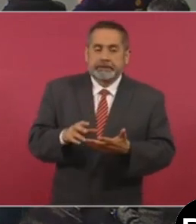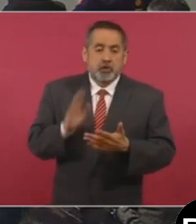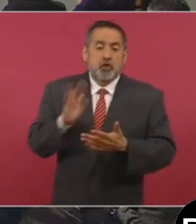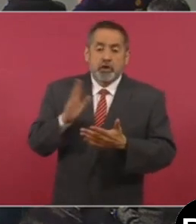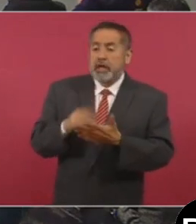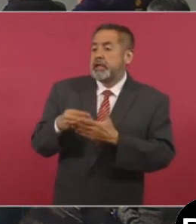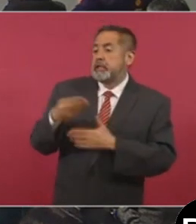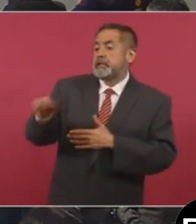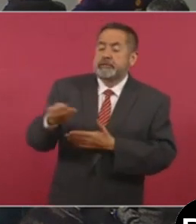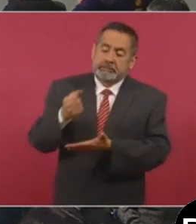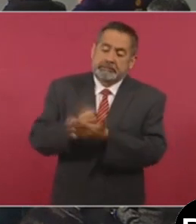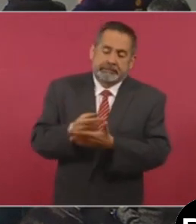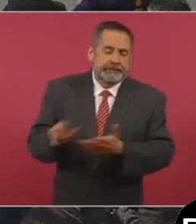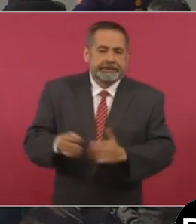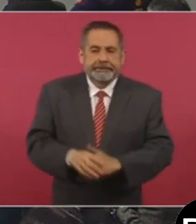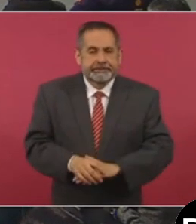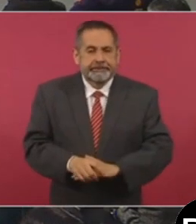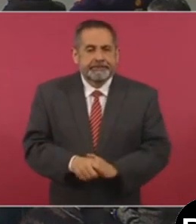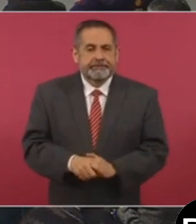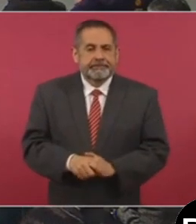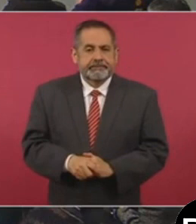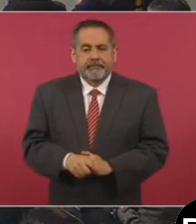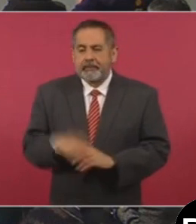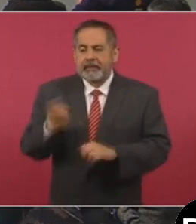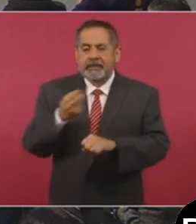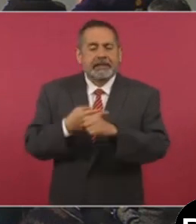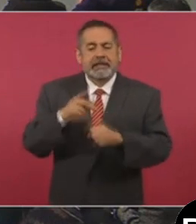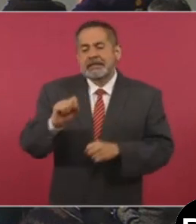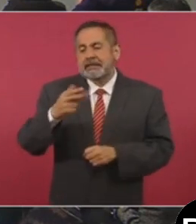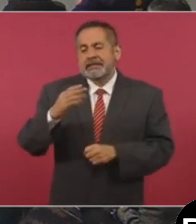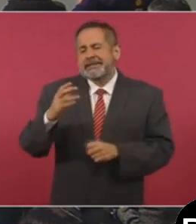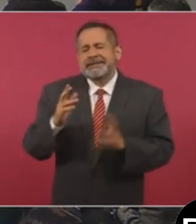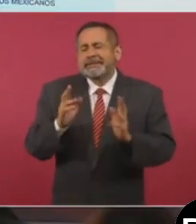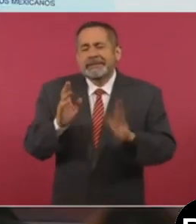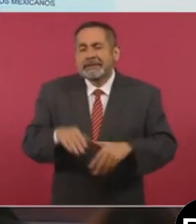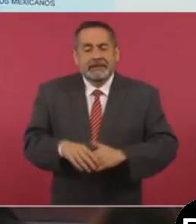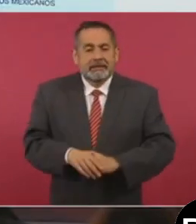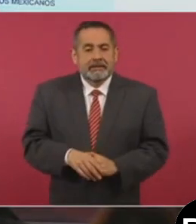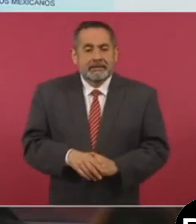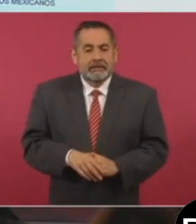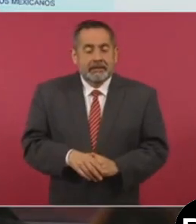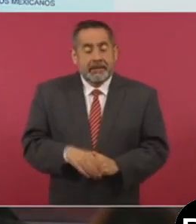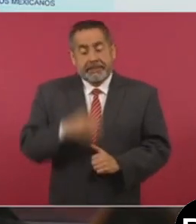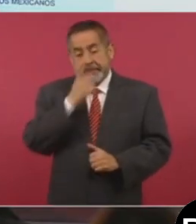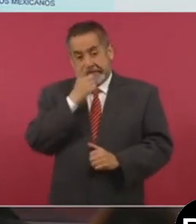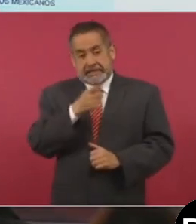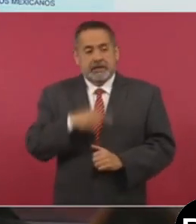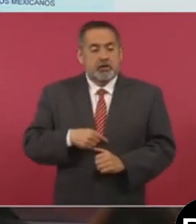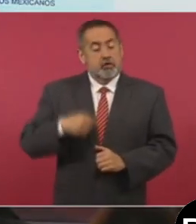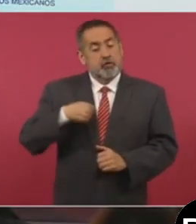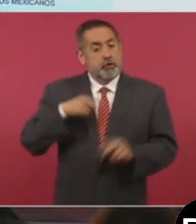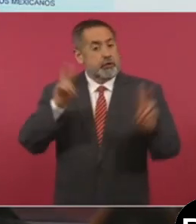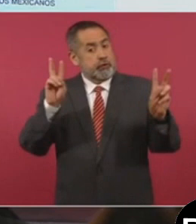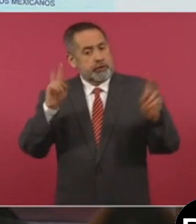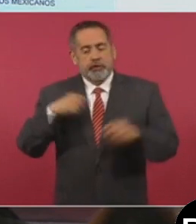Secretaría de Hacienda. Por medio del presente escrito, me permito